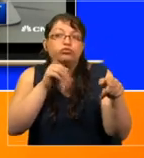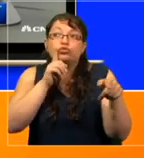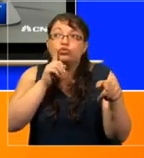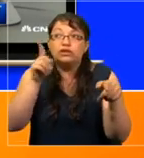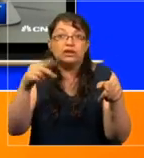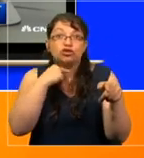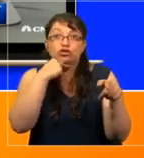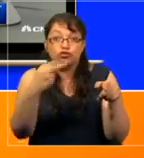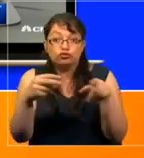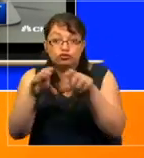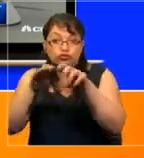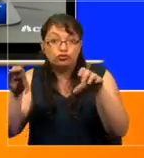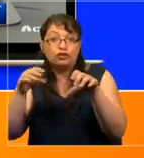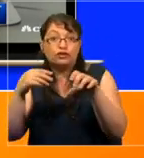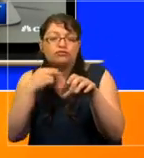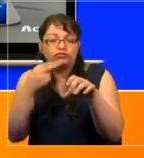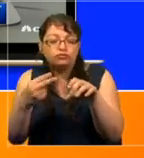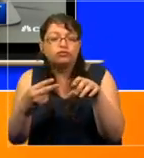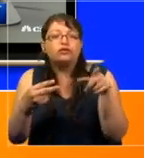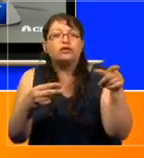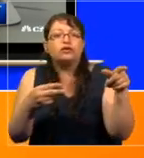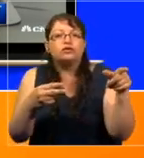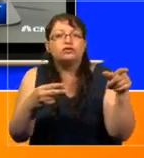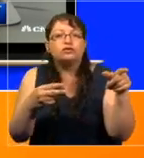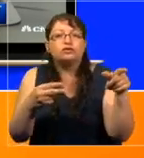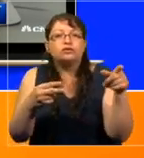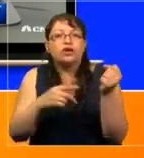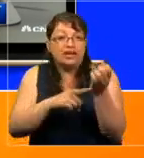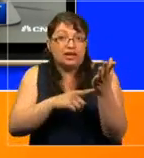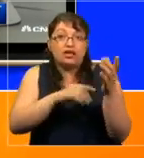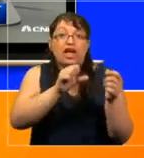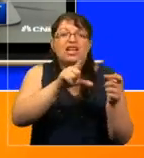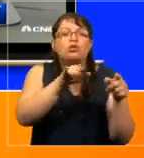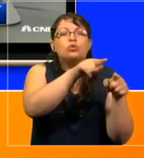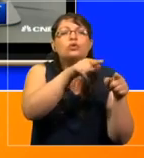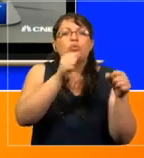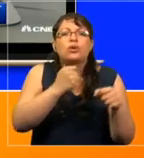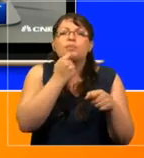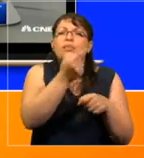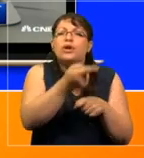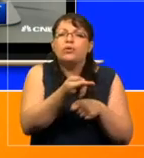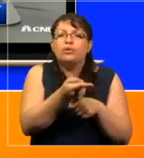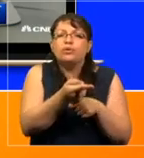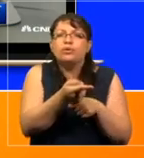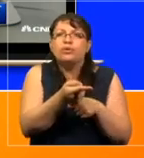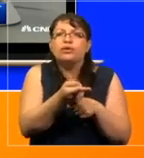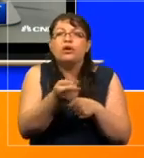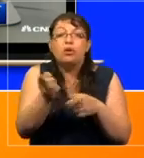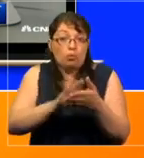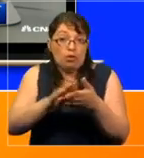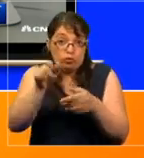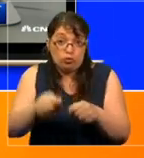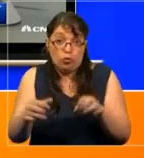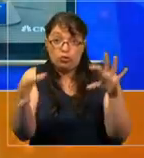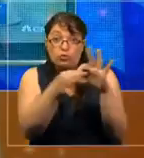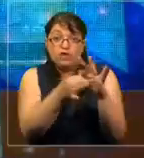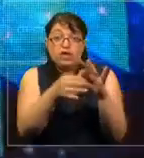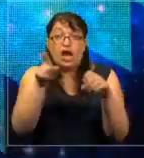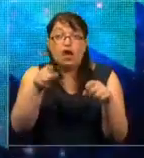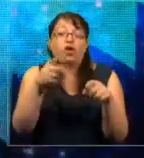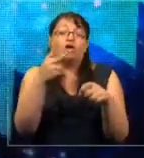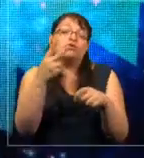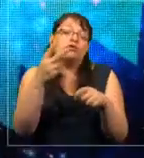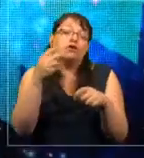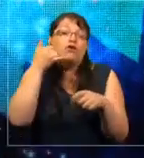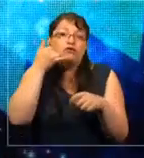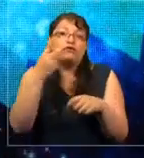speaker con la tecnología, Alexa le pueden preguntar al speaker, ¿Pueden conectarme con Phone to Action? ¿Conéctame